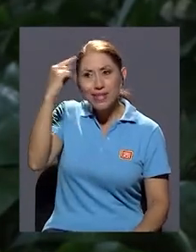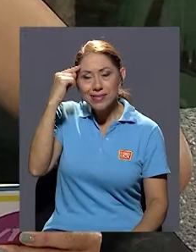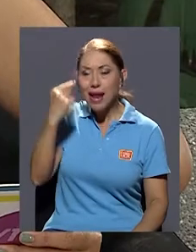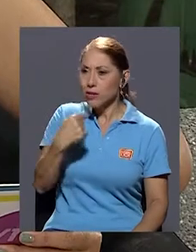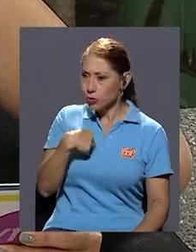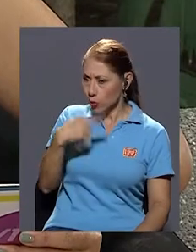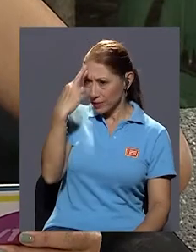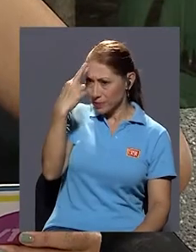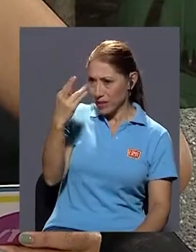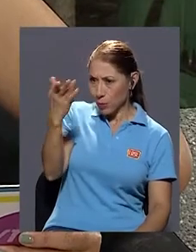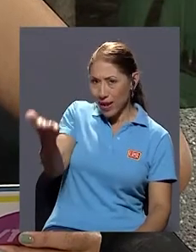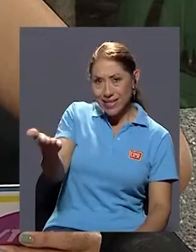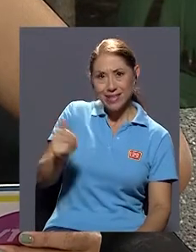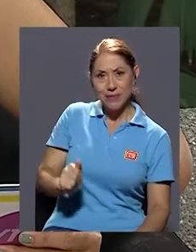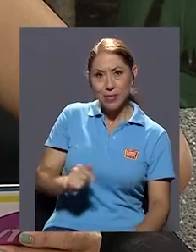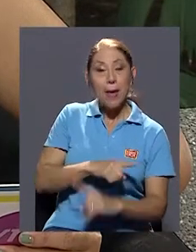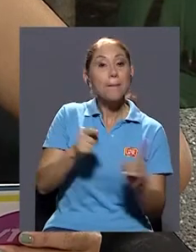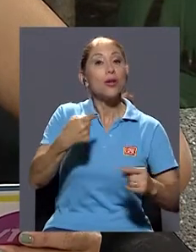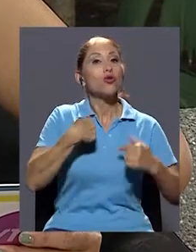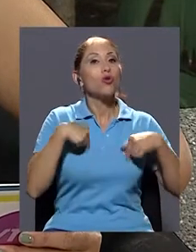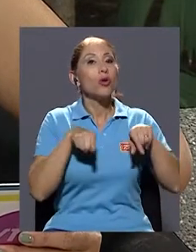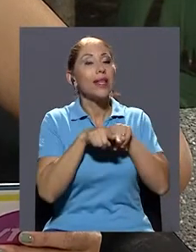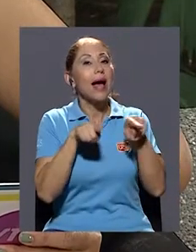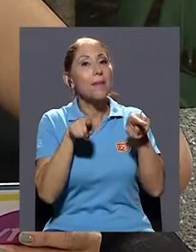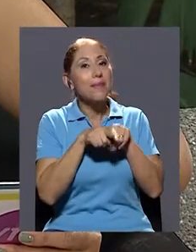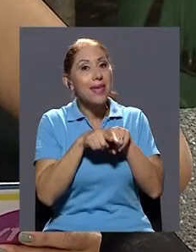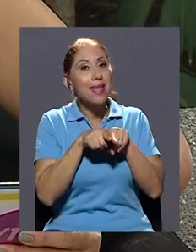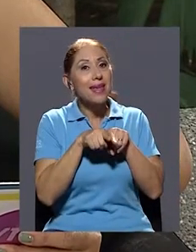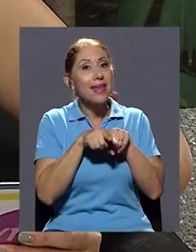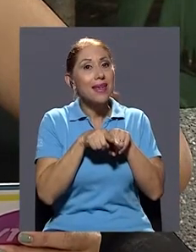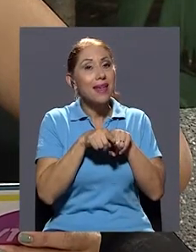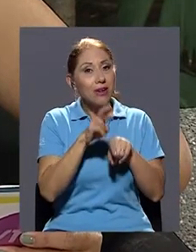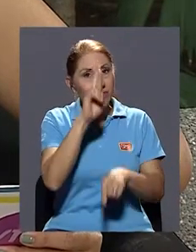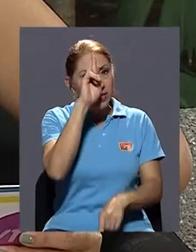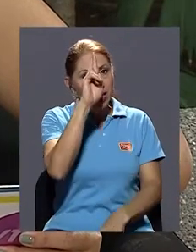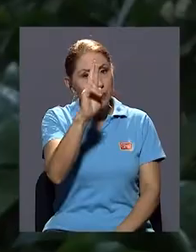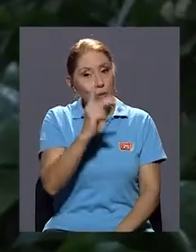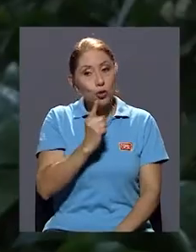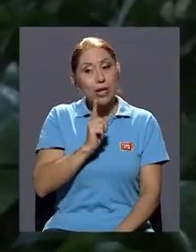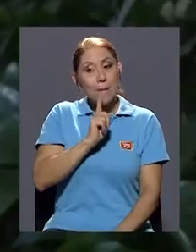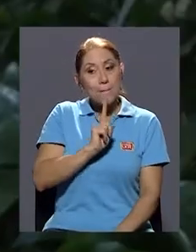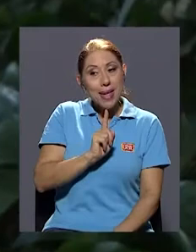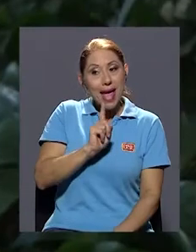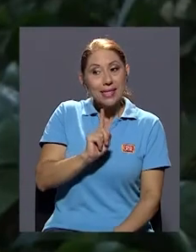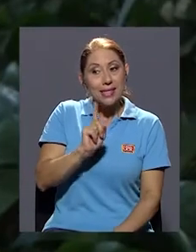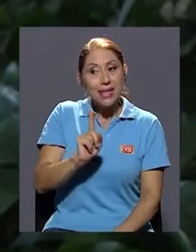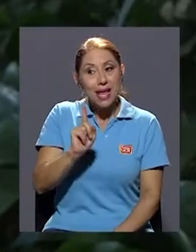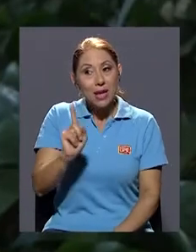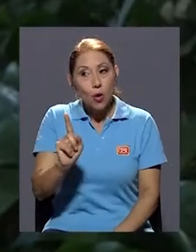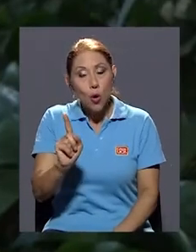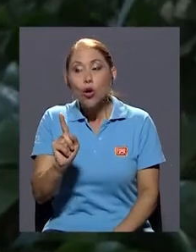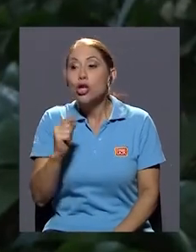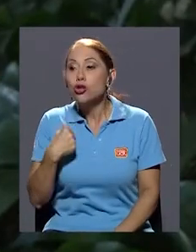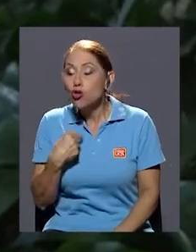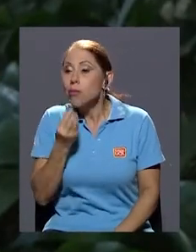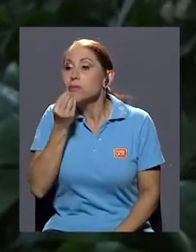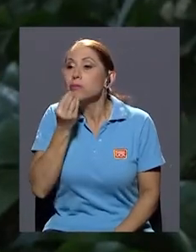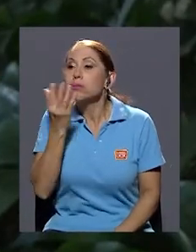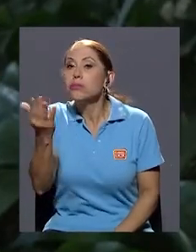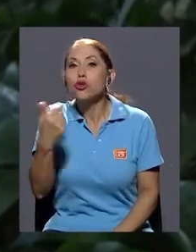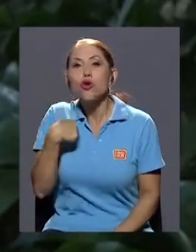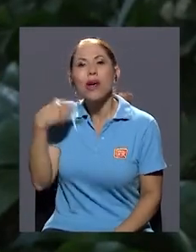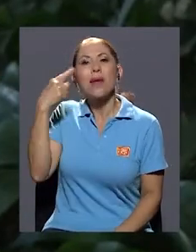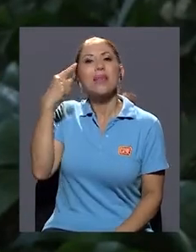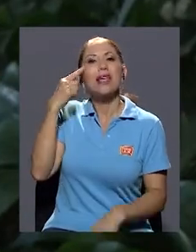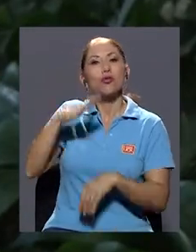pensar, pero yo también, de una forma respetuosa, me acerco y hago saber qué pienso al respecto.